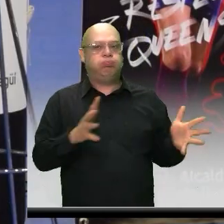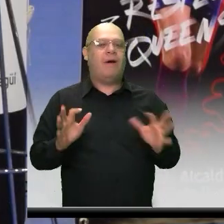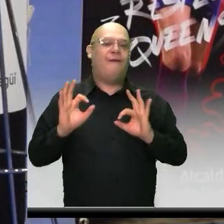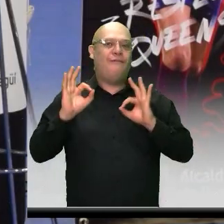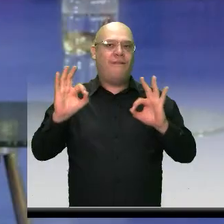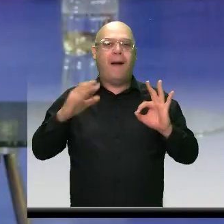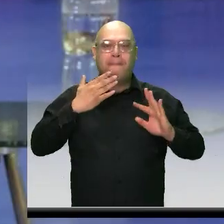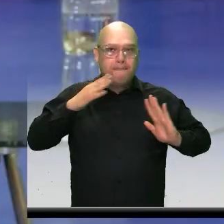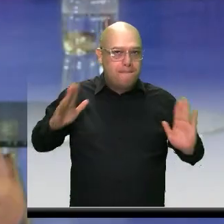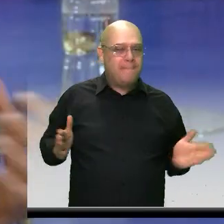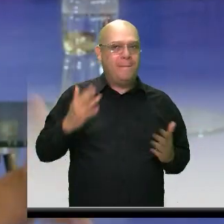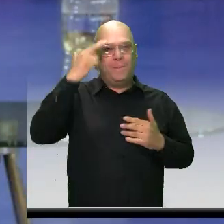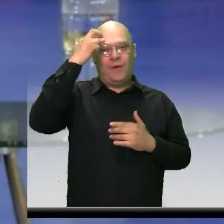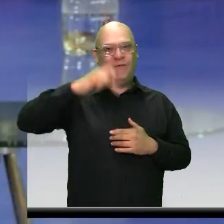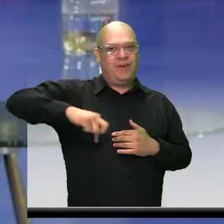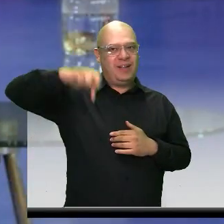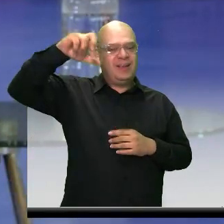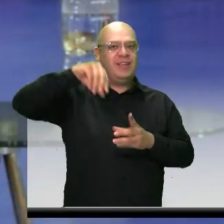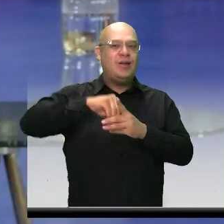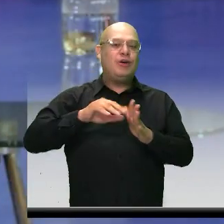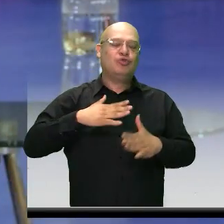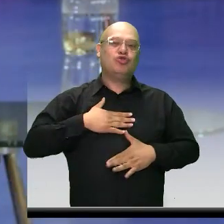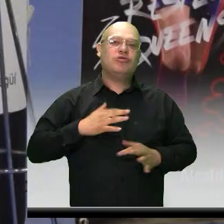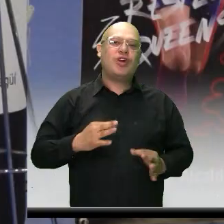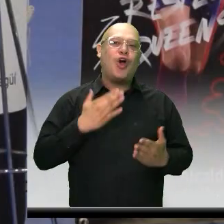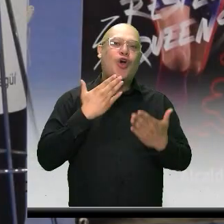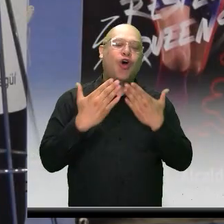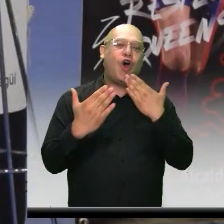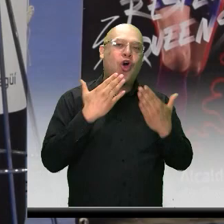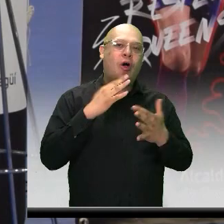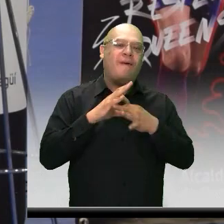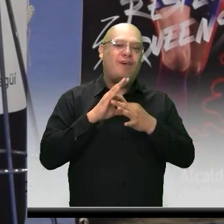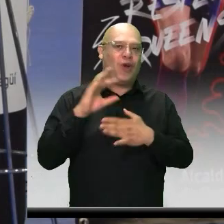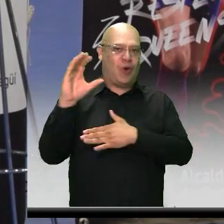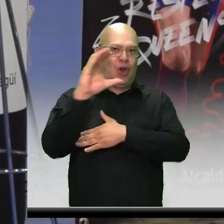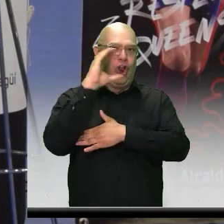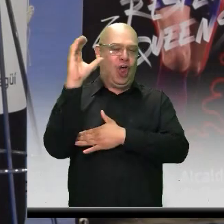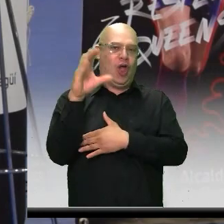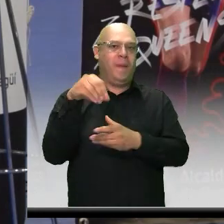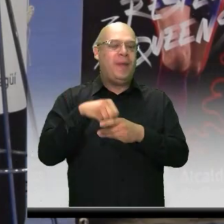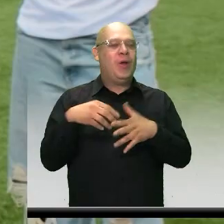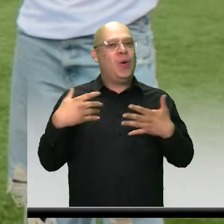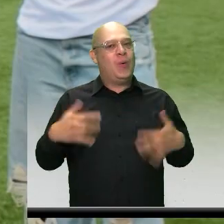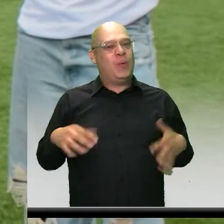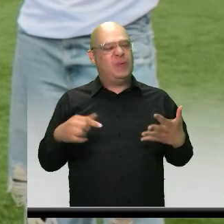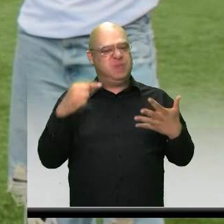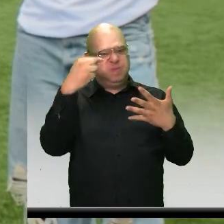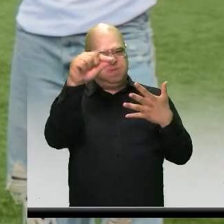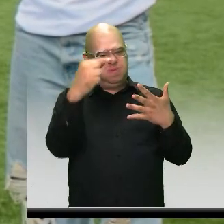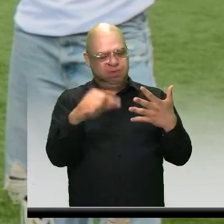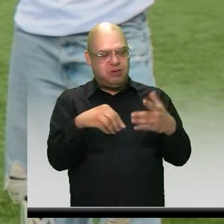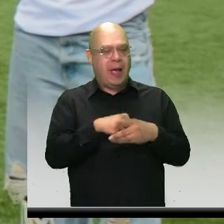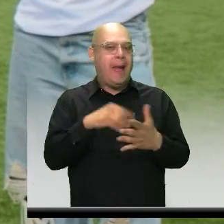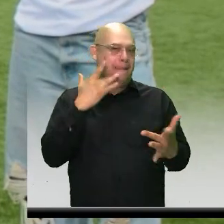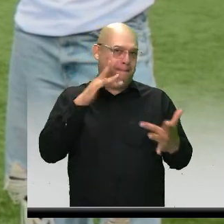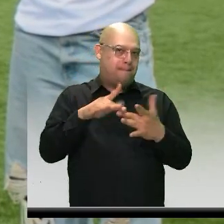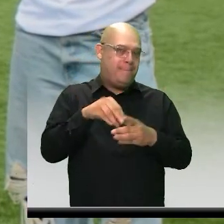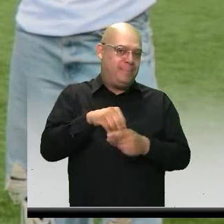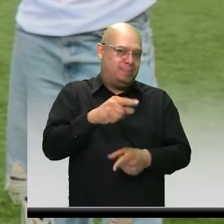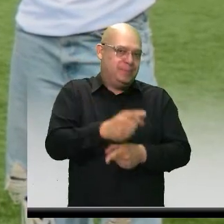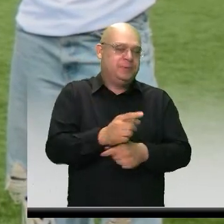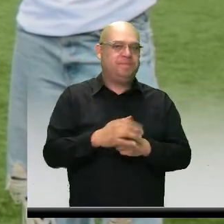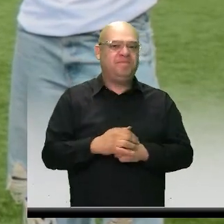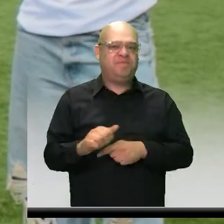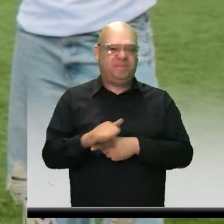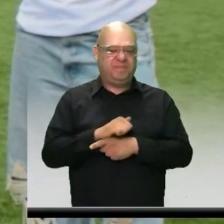profesionales. Confío que Colombia tiene muy buena cantera en cuanto a eso. Sesiones de entrenamiento,